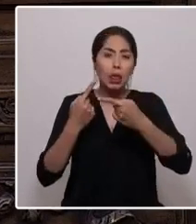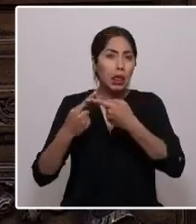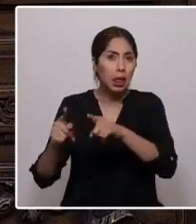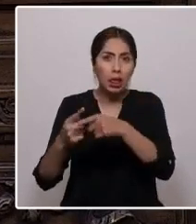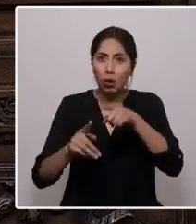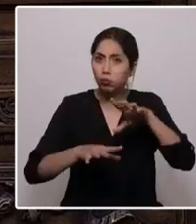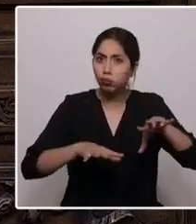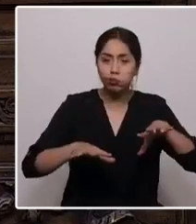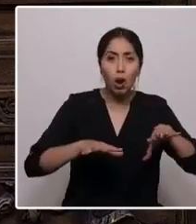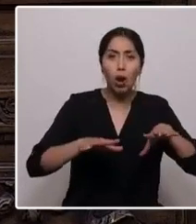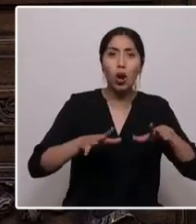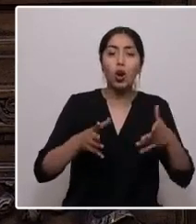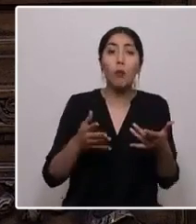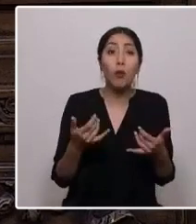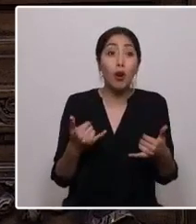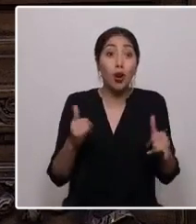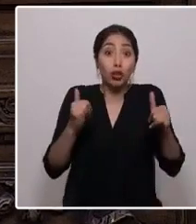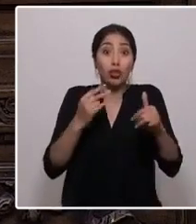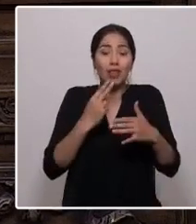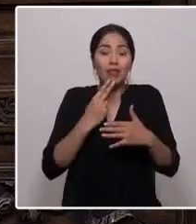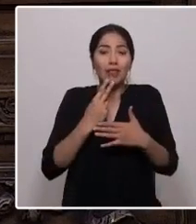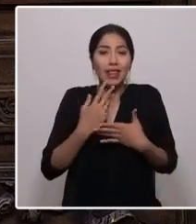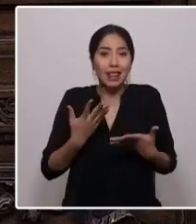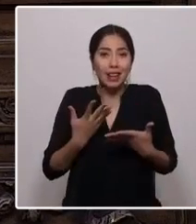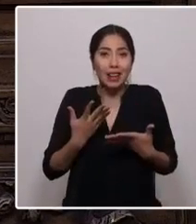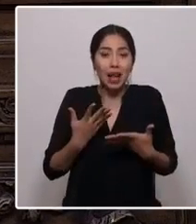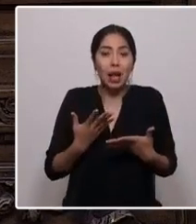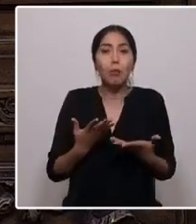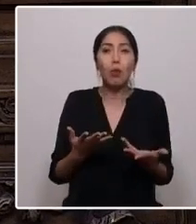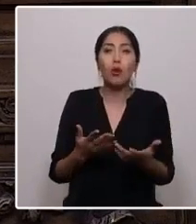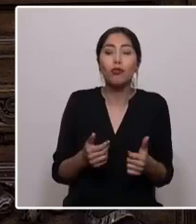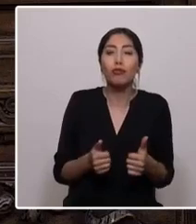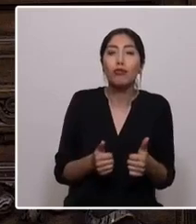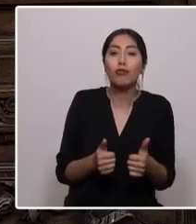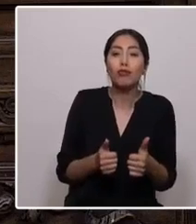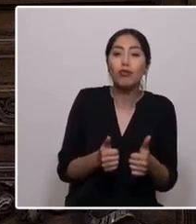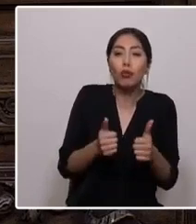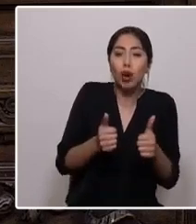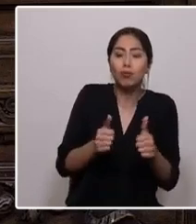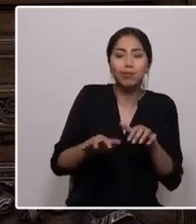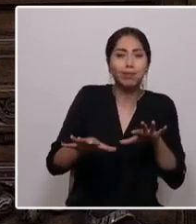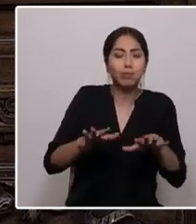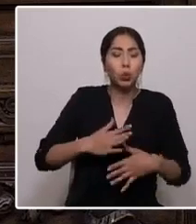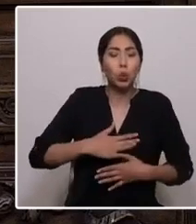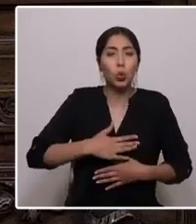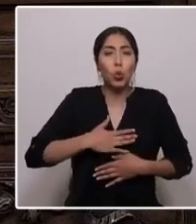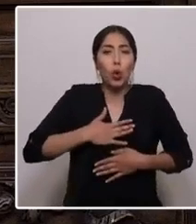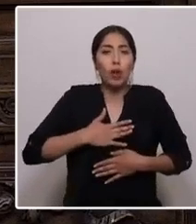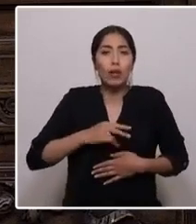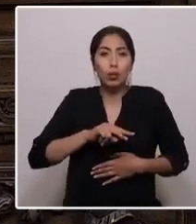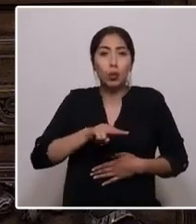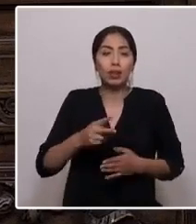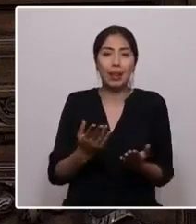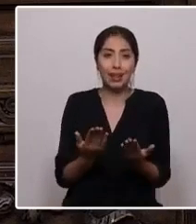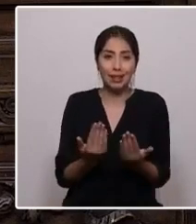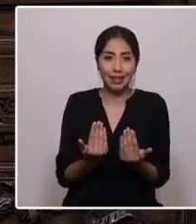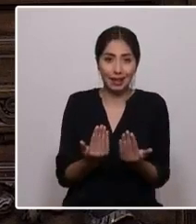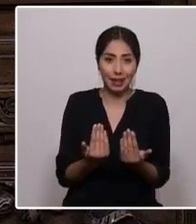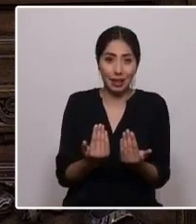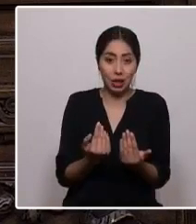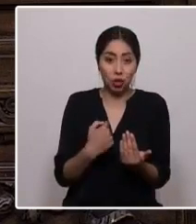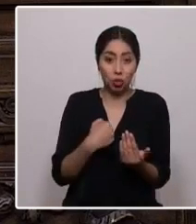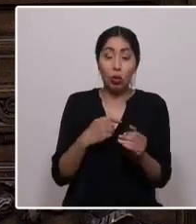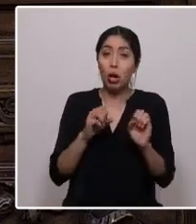gozo de vivir se exprese gracias a potentes satisfactores sinérgicos de nuestras necesidades. Como educador